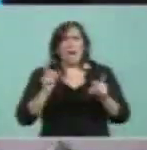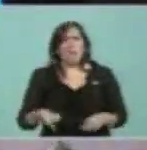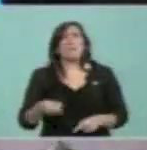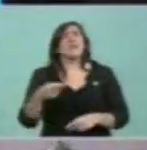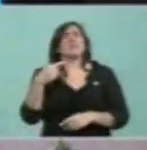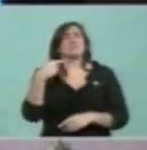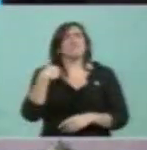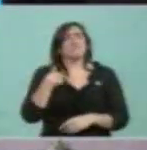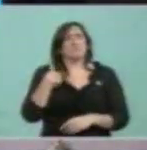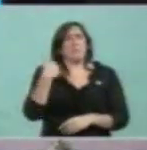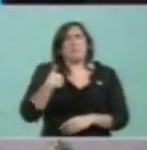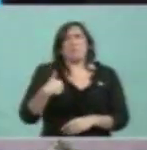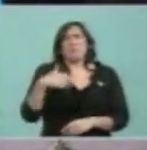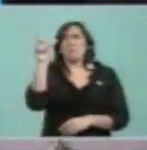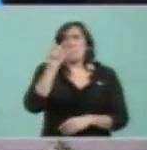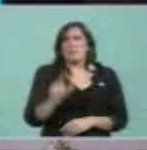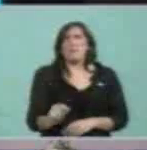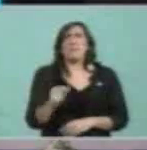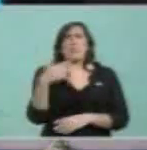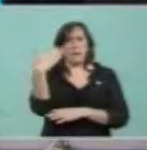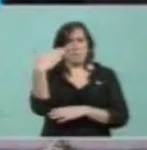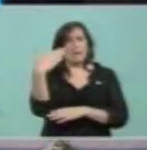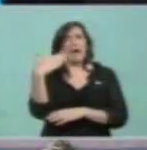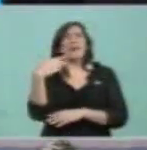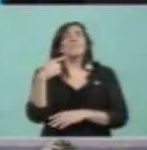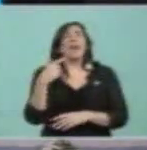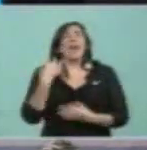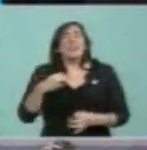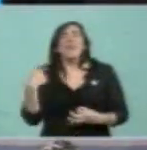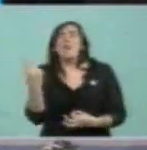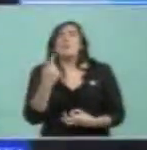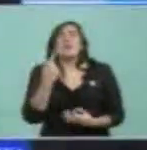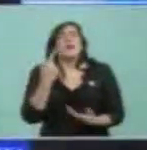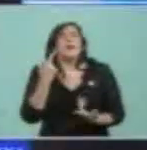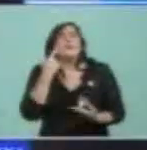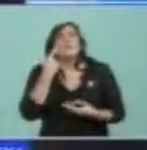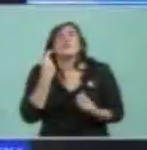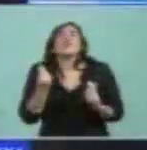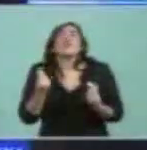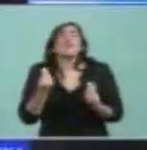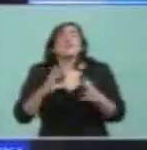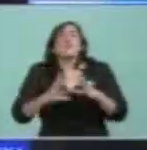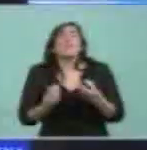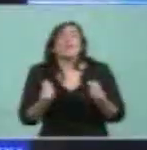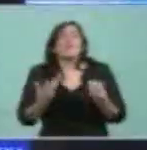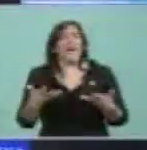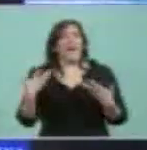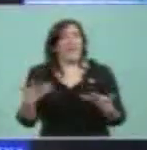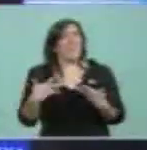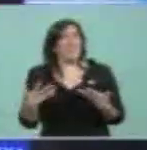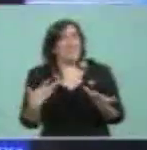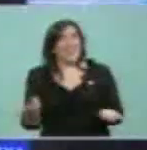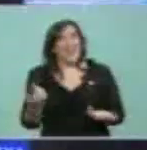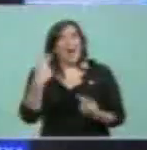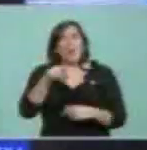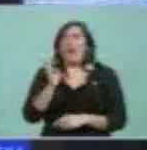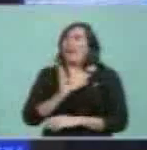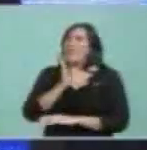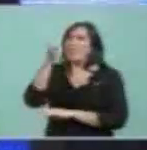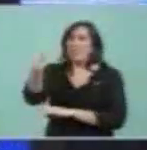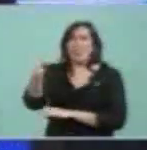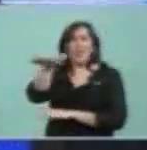a la patria también se la vive con alegría. Por eso el otro día, cuando llegué a ese lugar